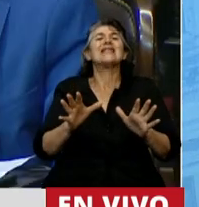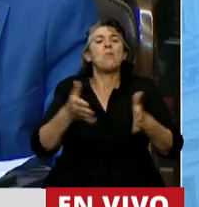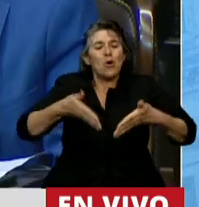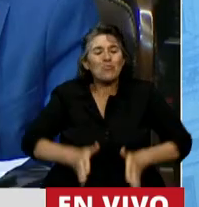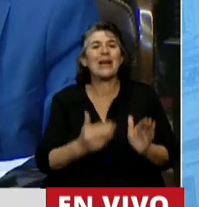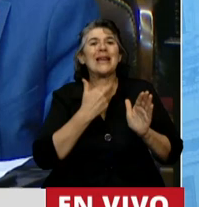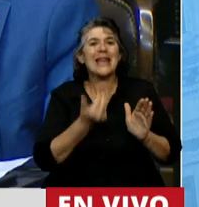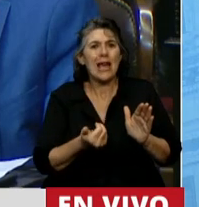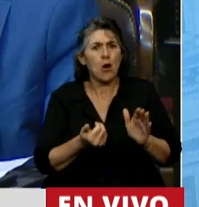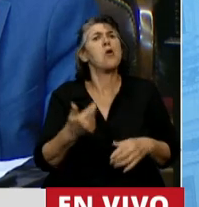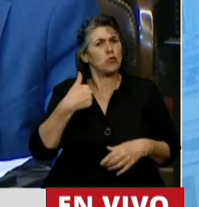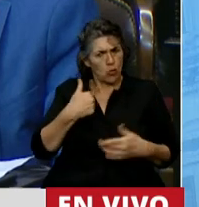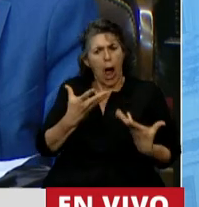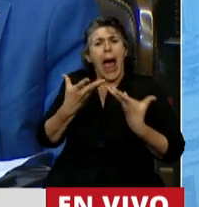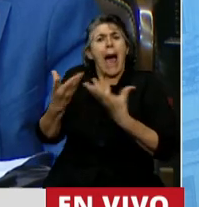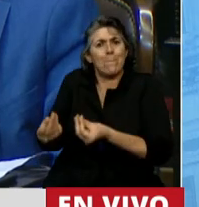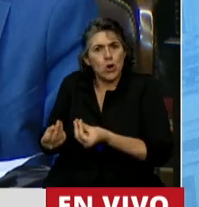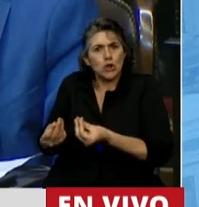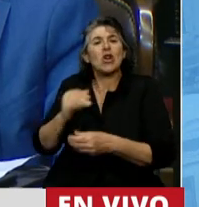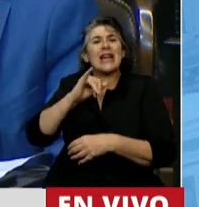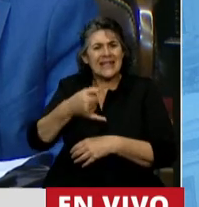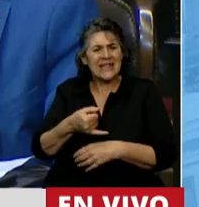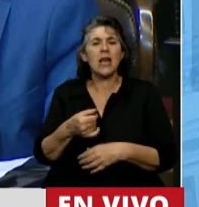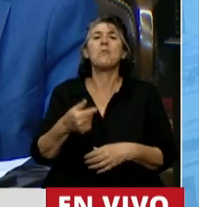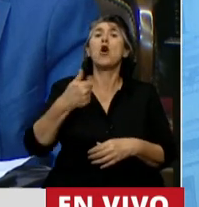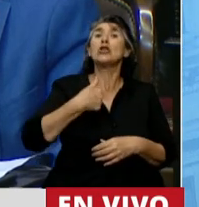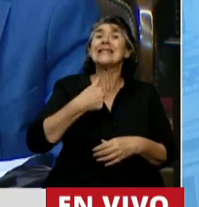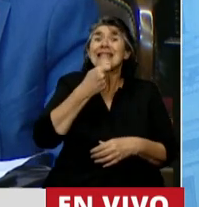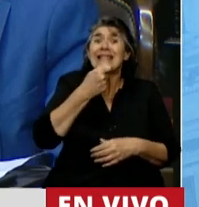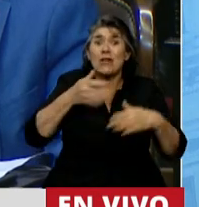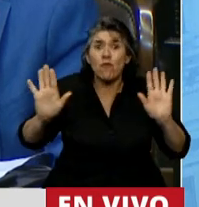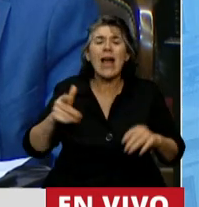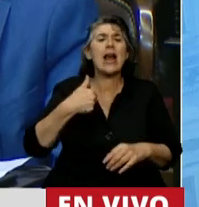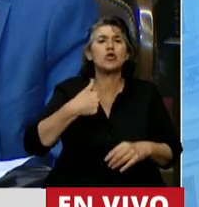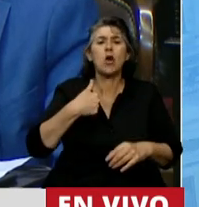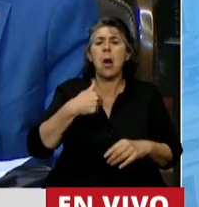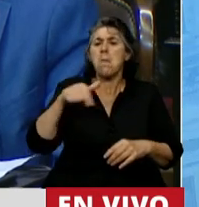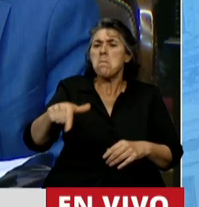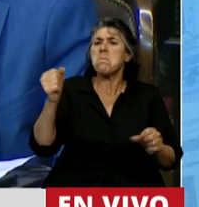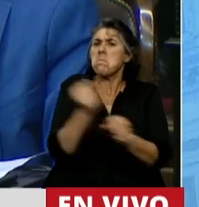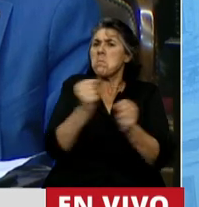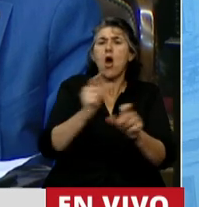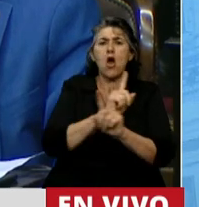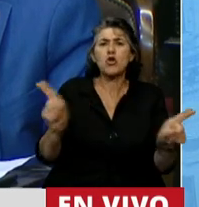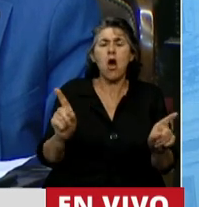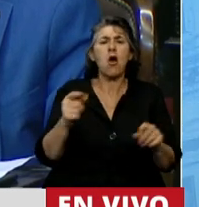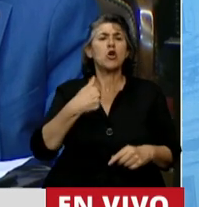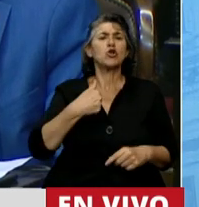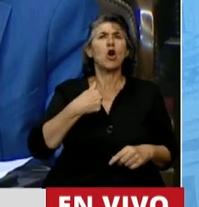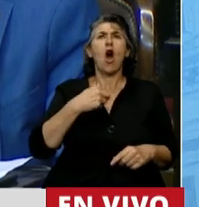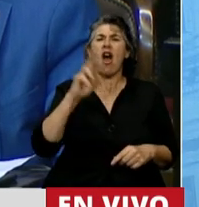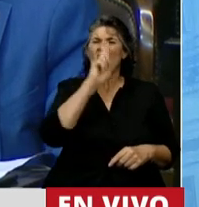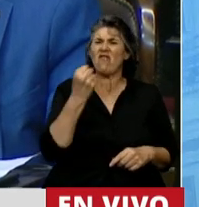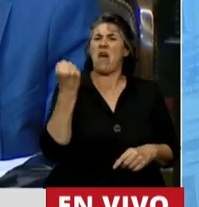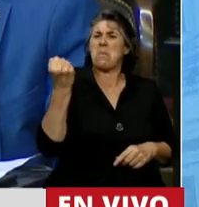apoyar este proyecto de ley no me hace sentir que no soy feminista o femenina.